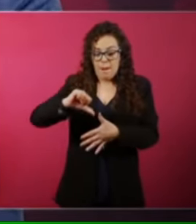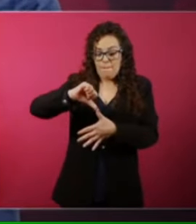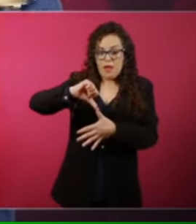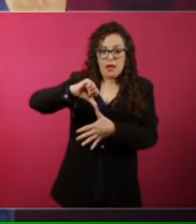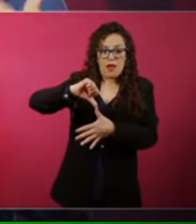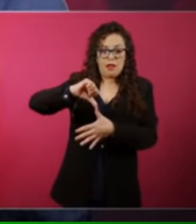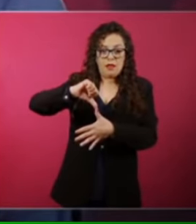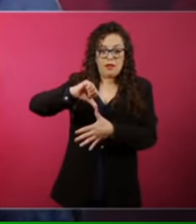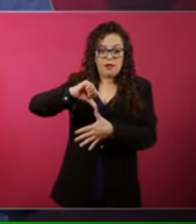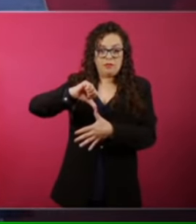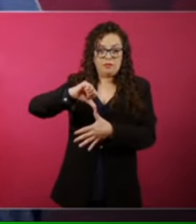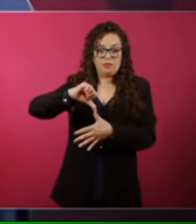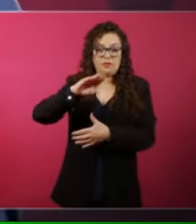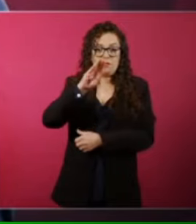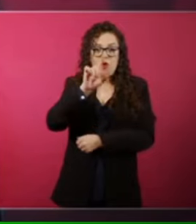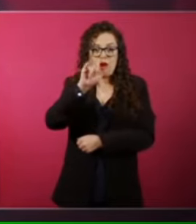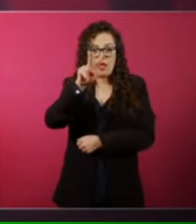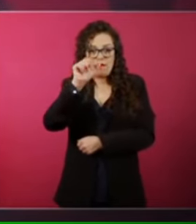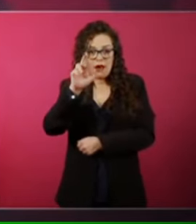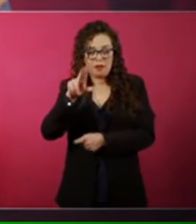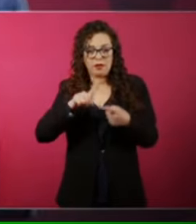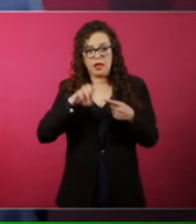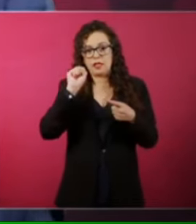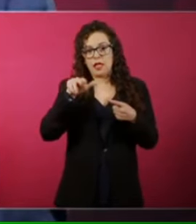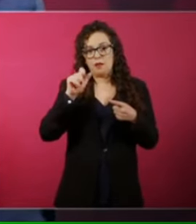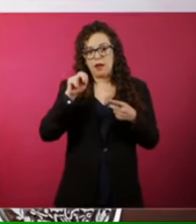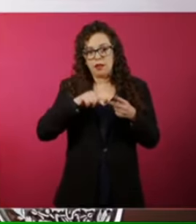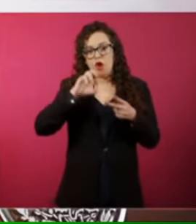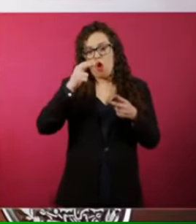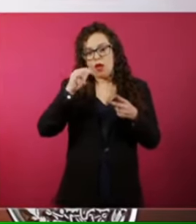Bolívar. San Martín. Oji.